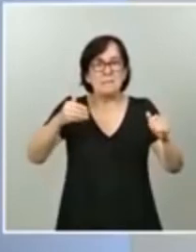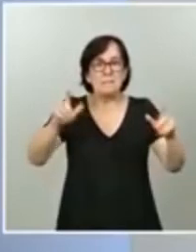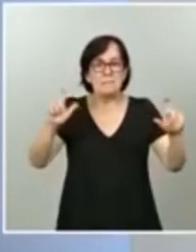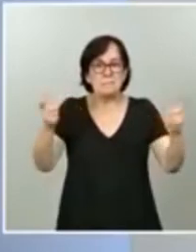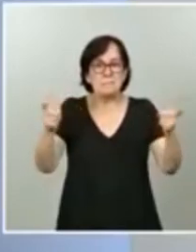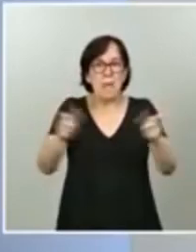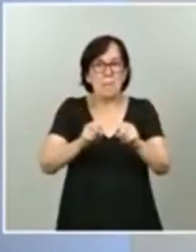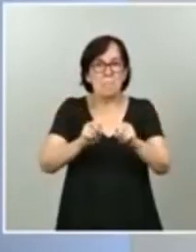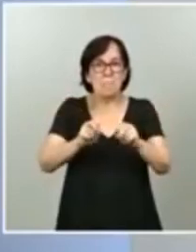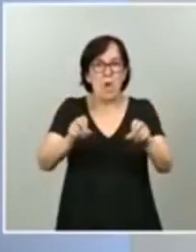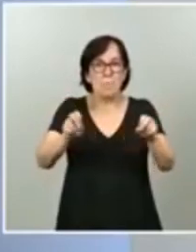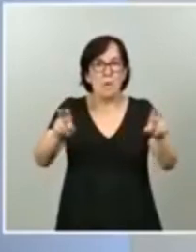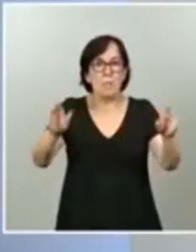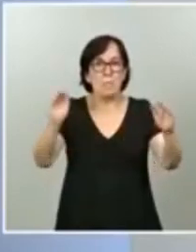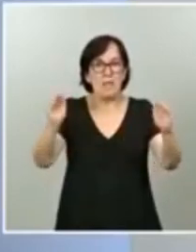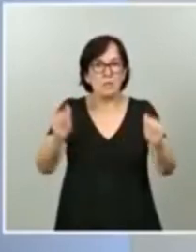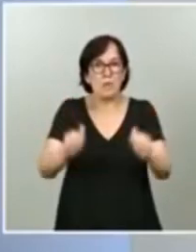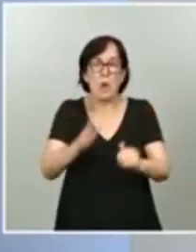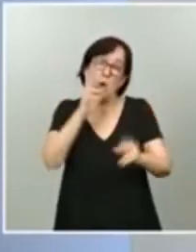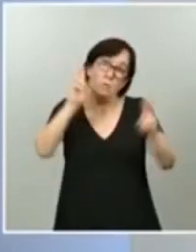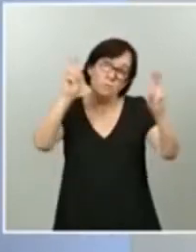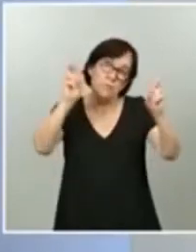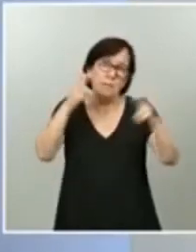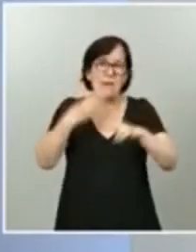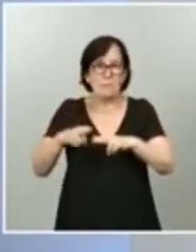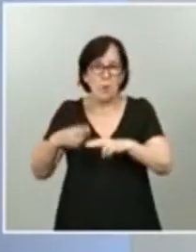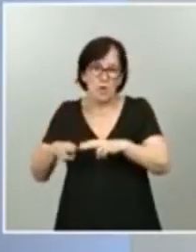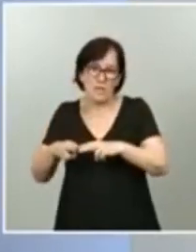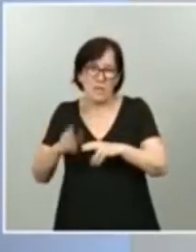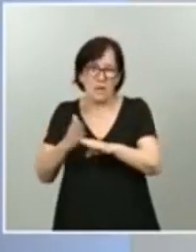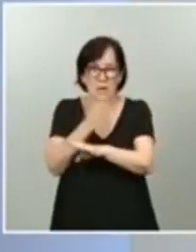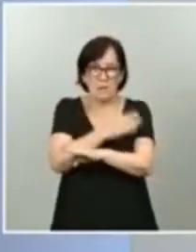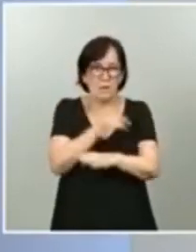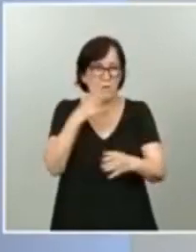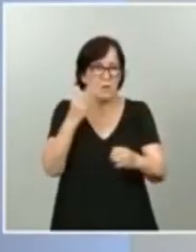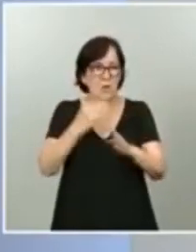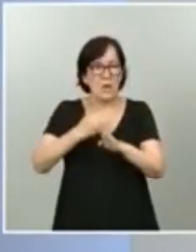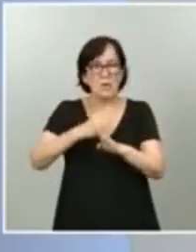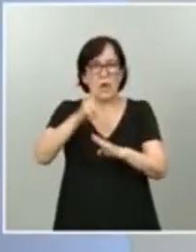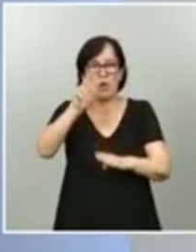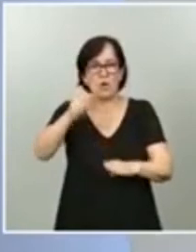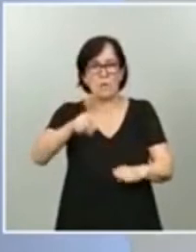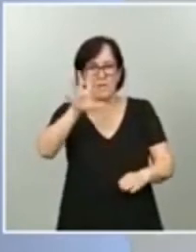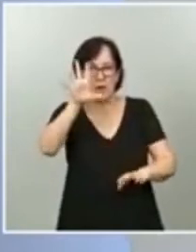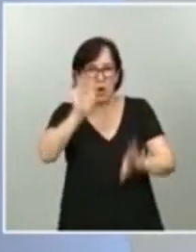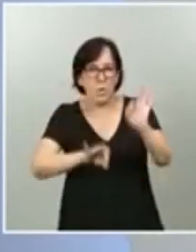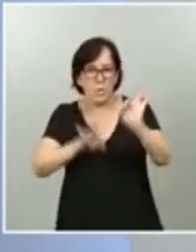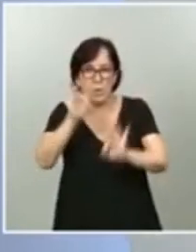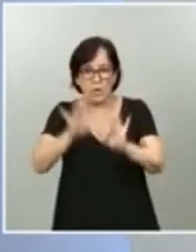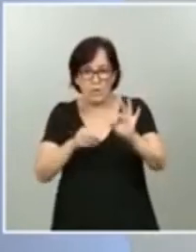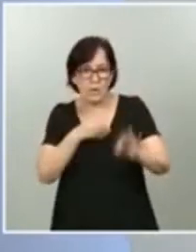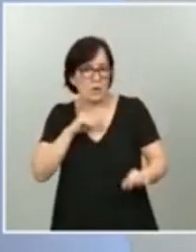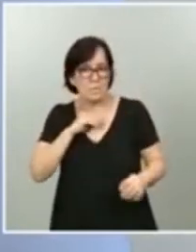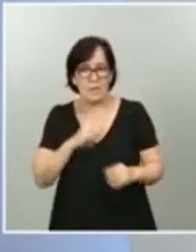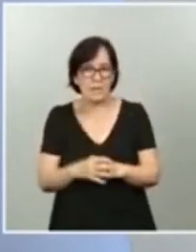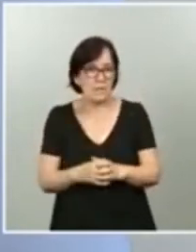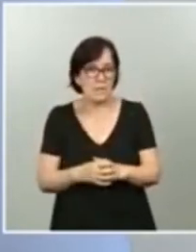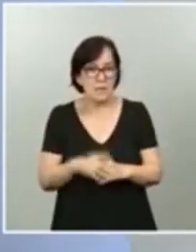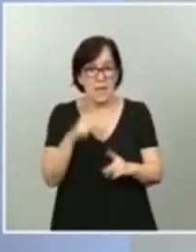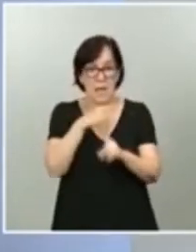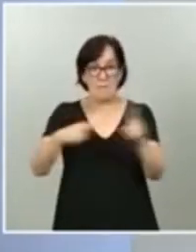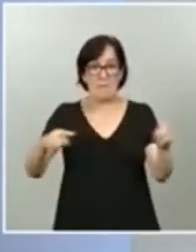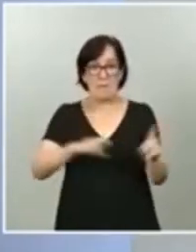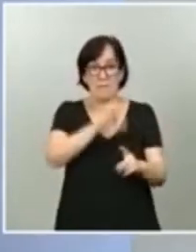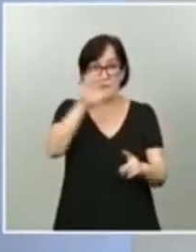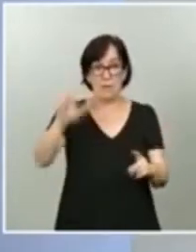y que lo tenemos en un nivel del 2,5% en España, cuando la media europea está en el